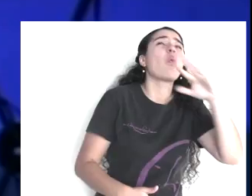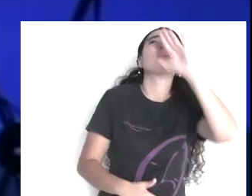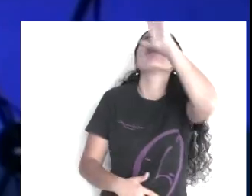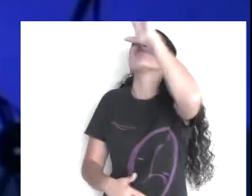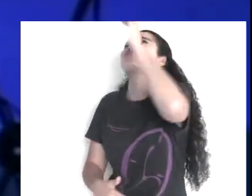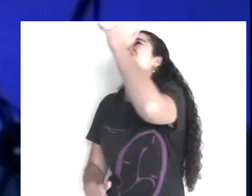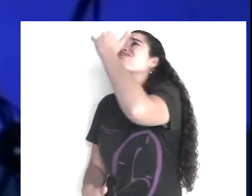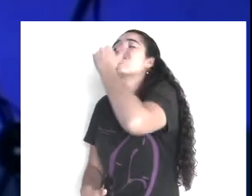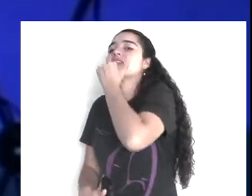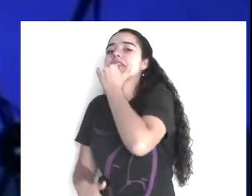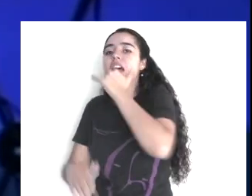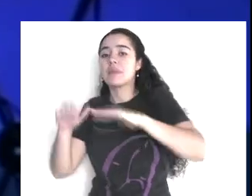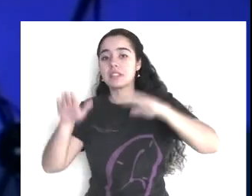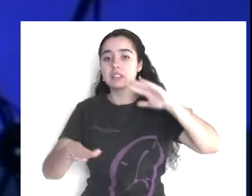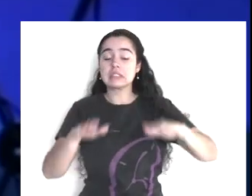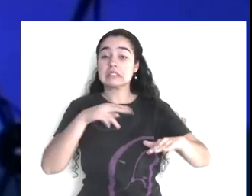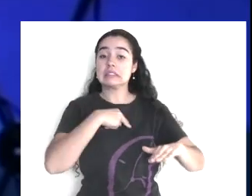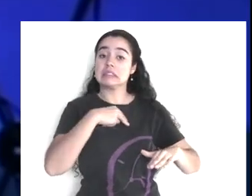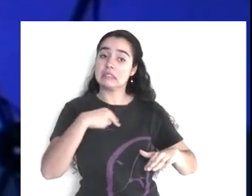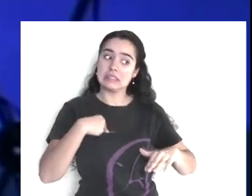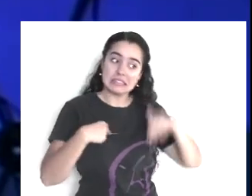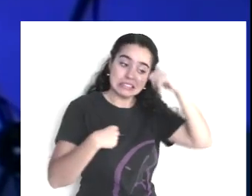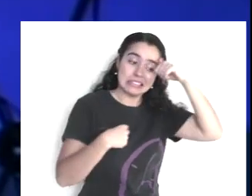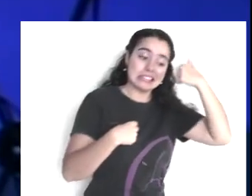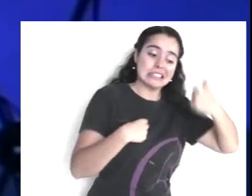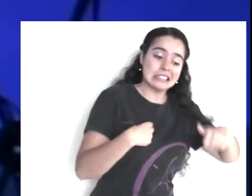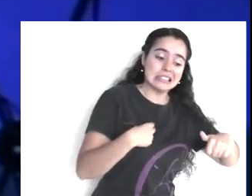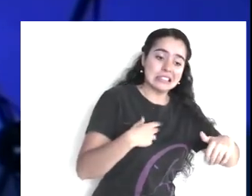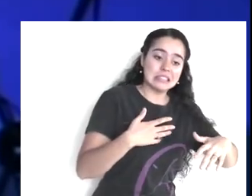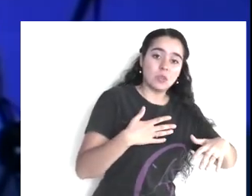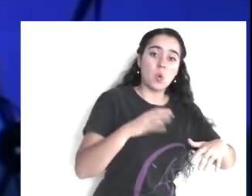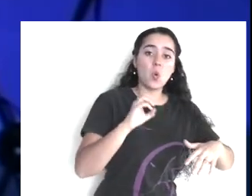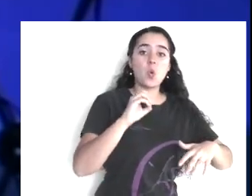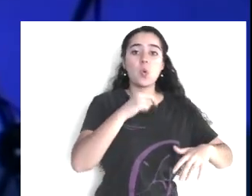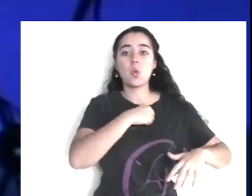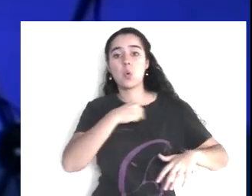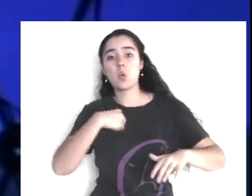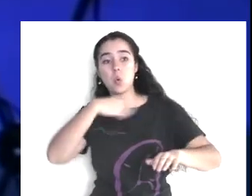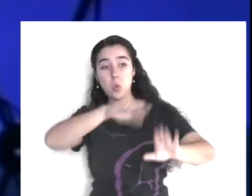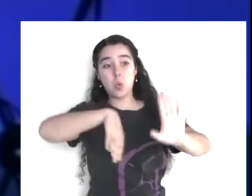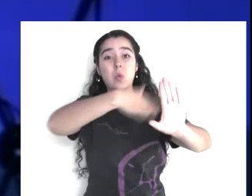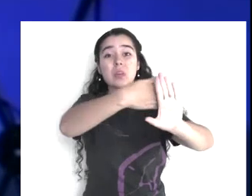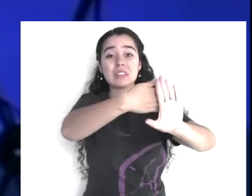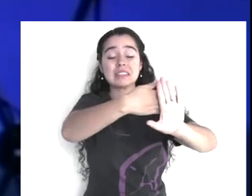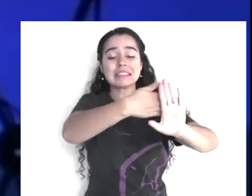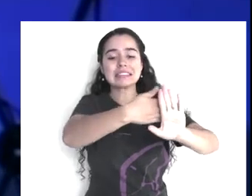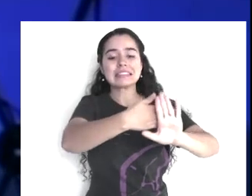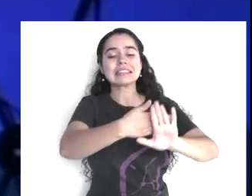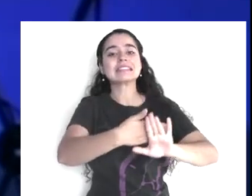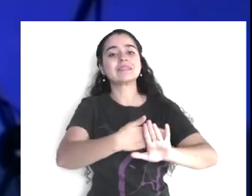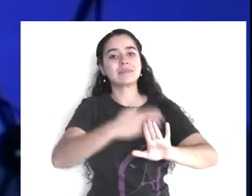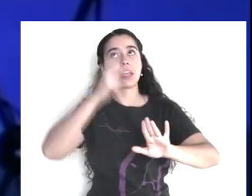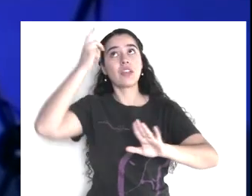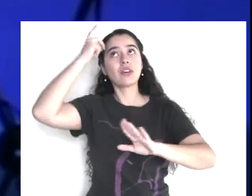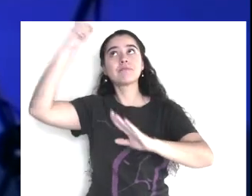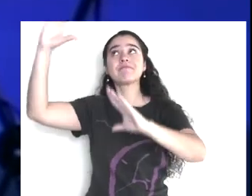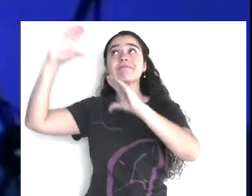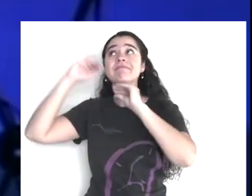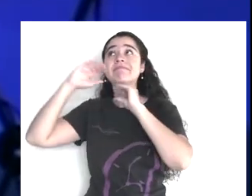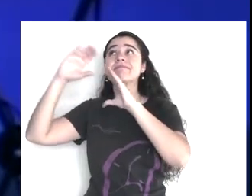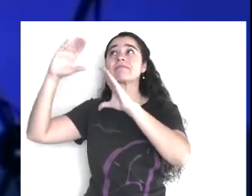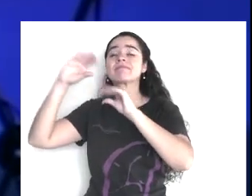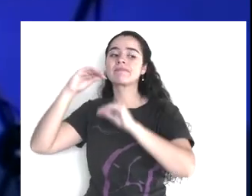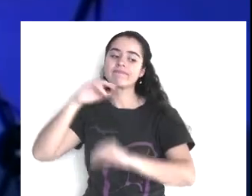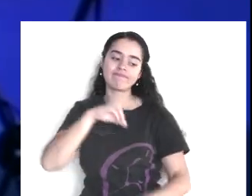erróneas, pecaminosas, y el Señor a través de que vamos caminando con Él, nos va enseñando y nos va diciendo,